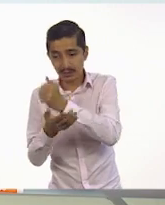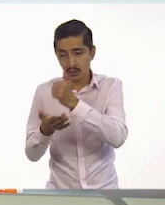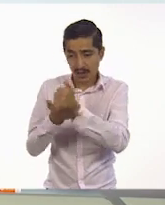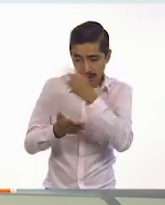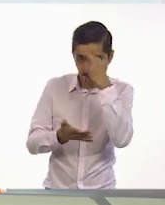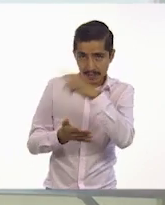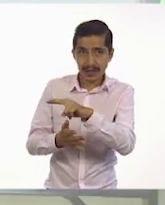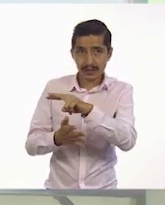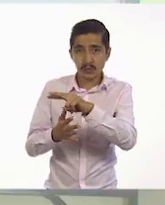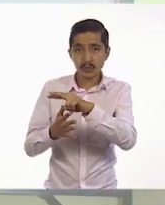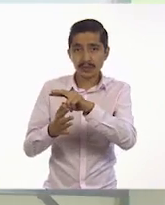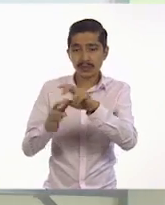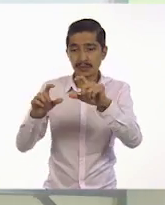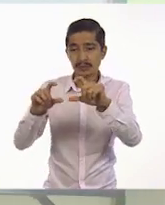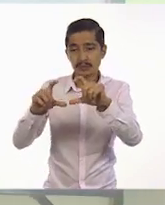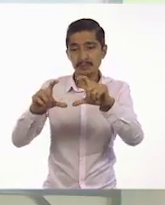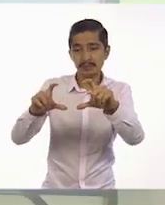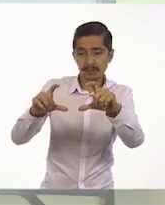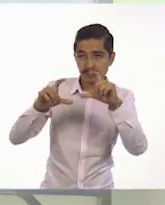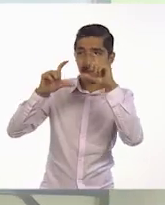Esto sería lo primero.